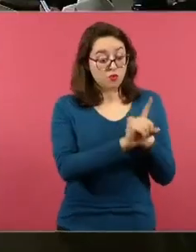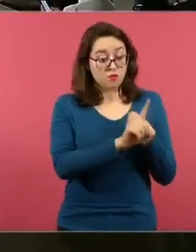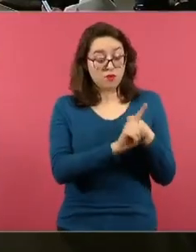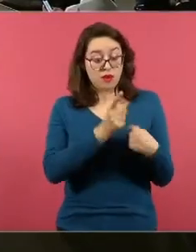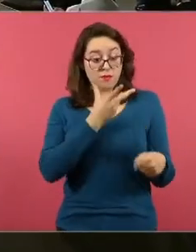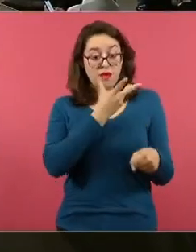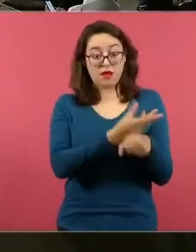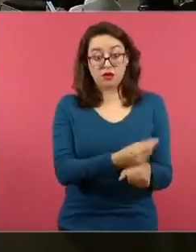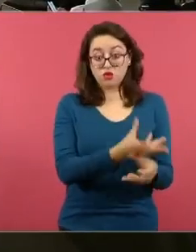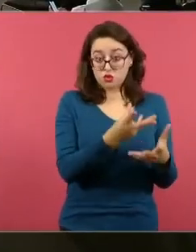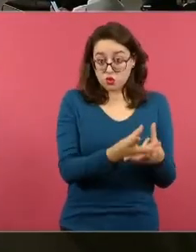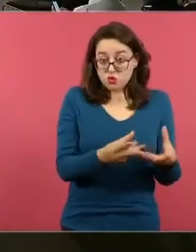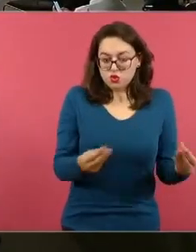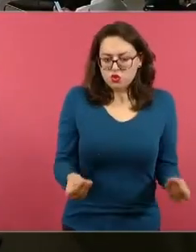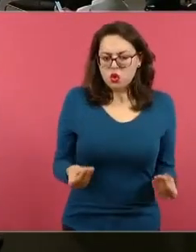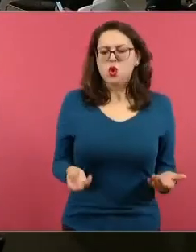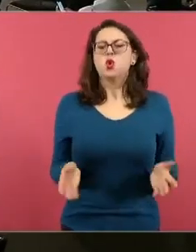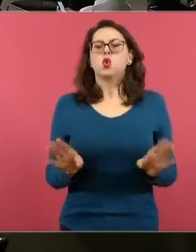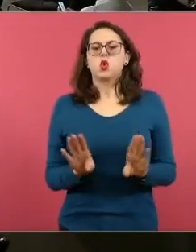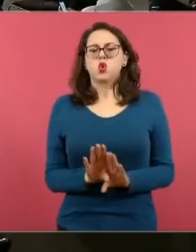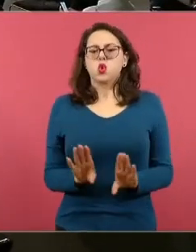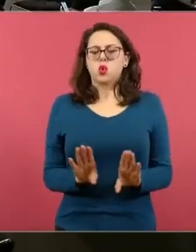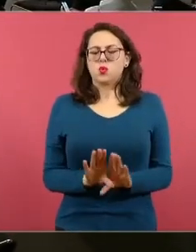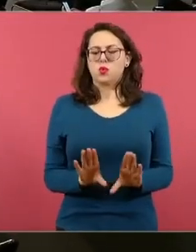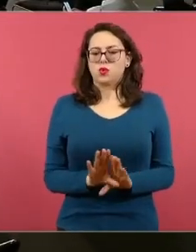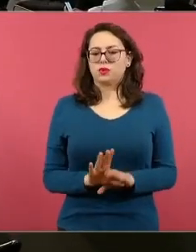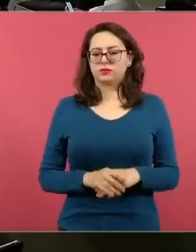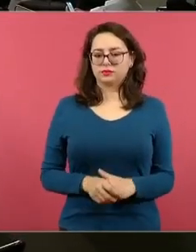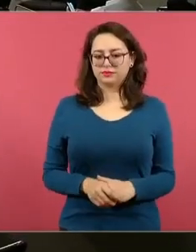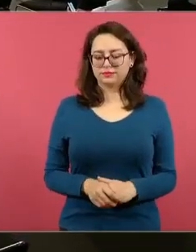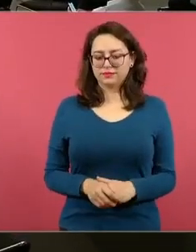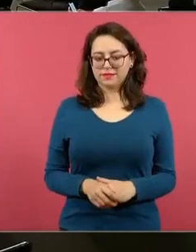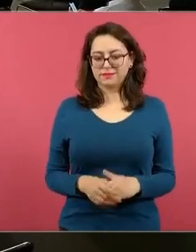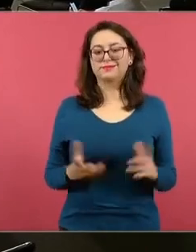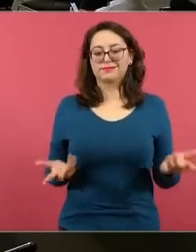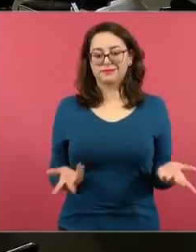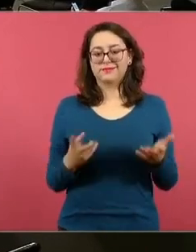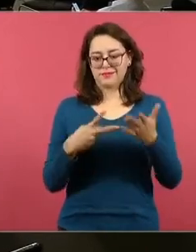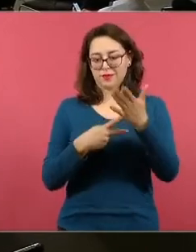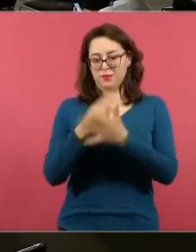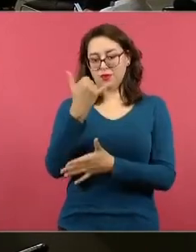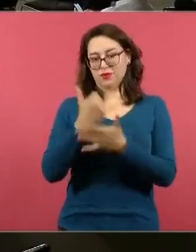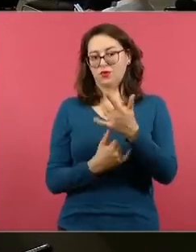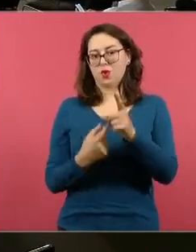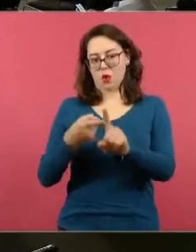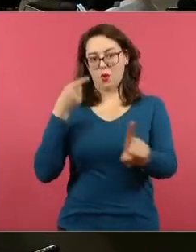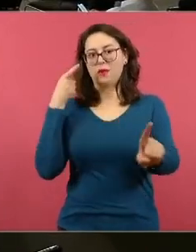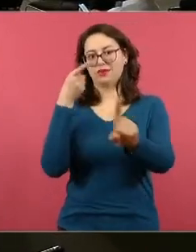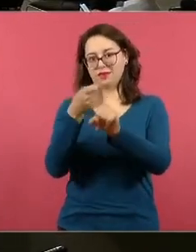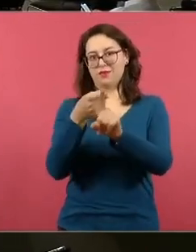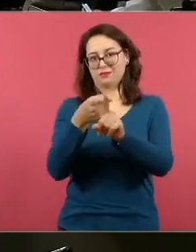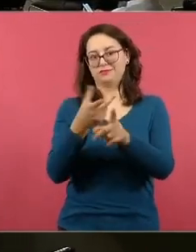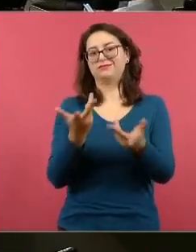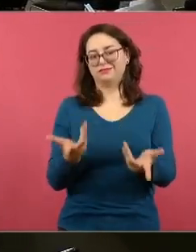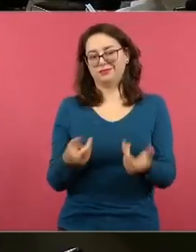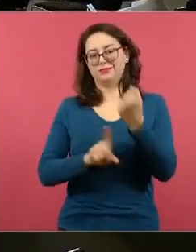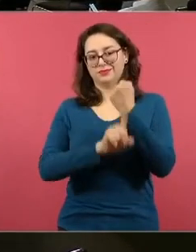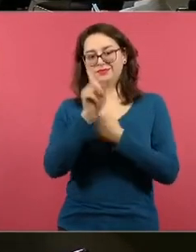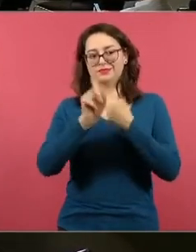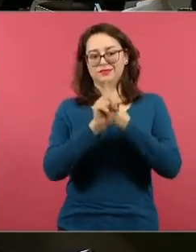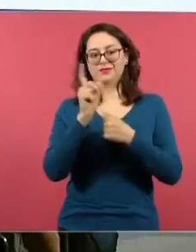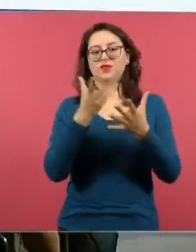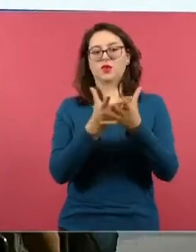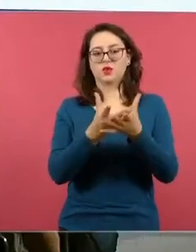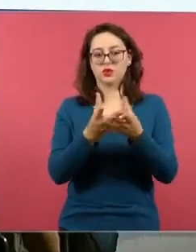indiqué al inicio, va a resolverse la problemática presentada al inicio, mediante